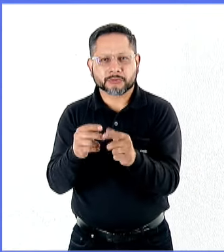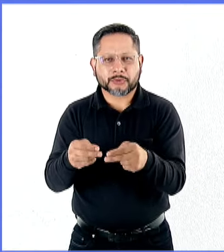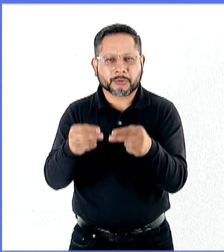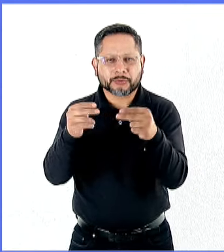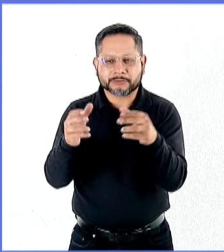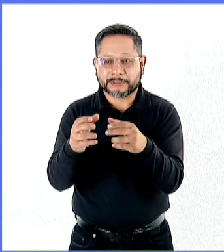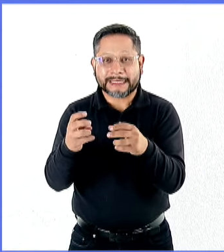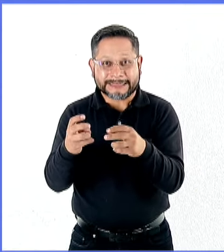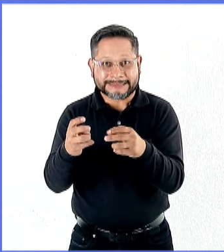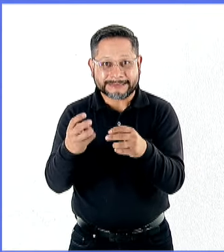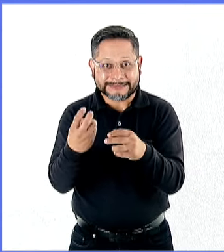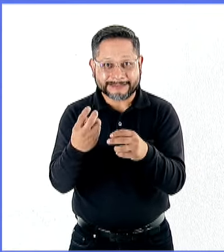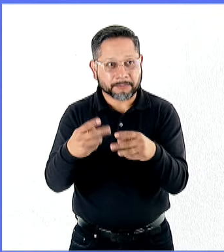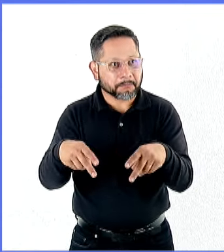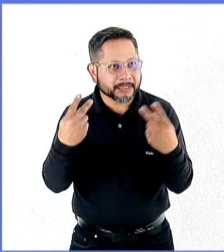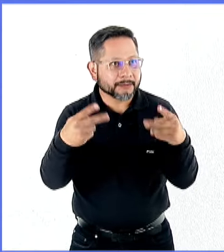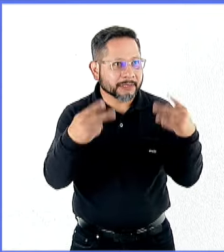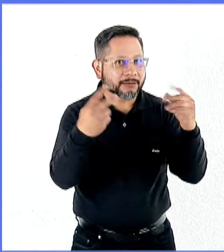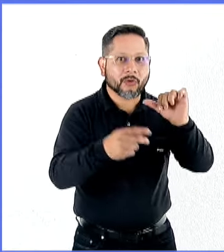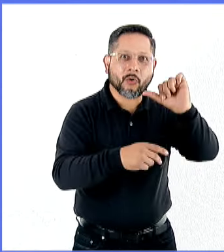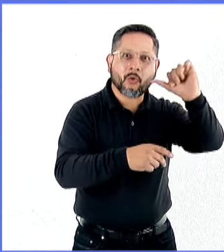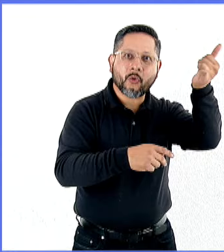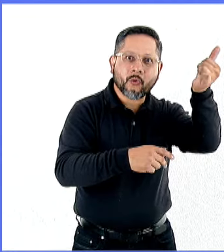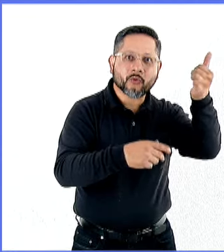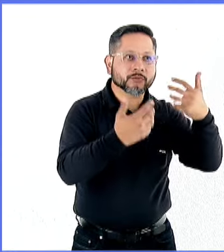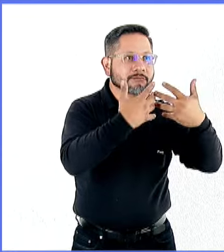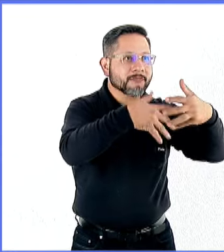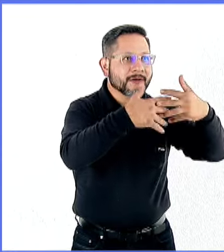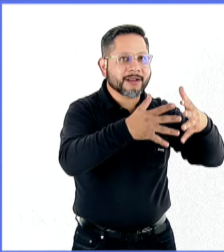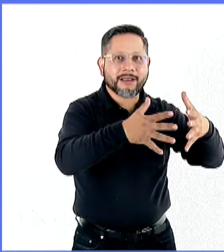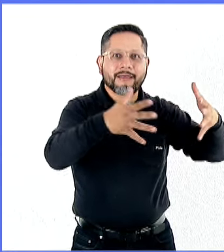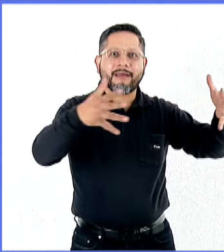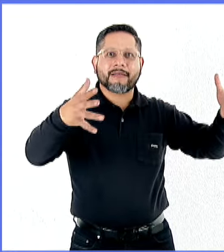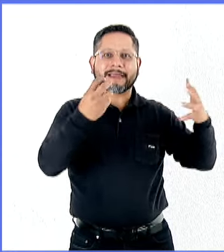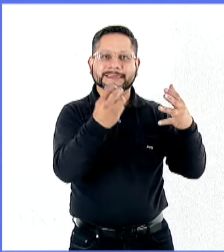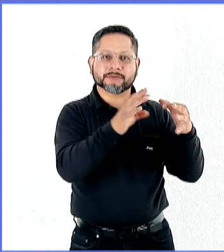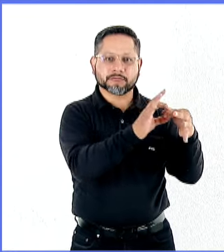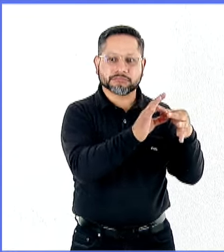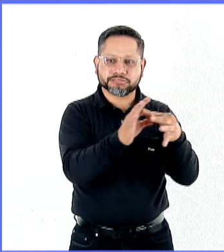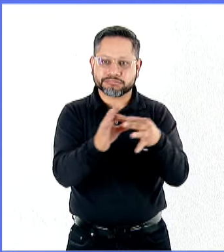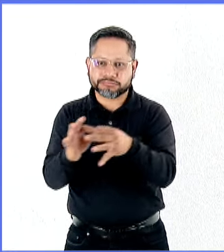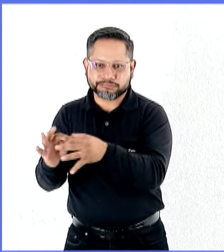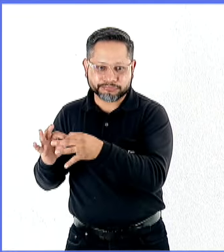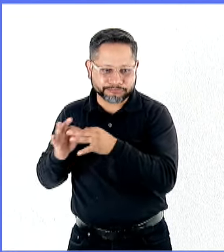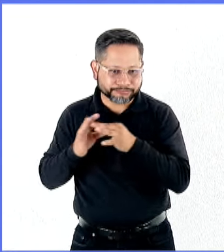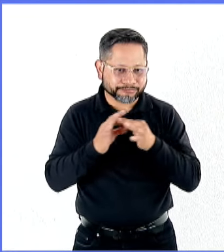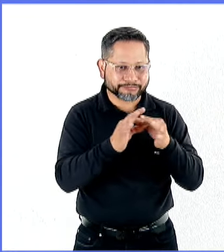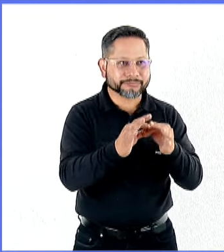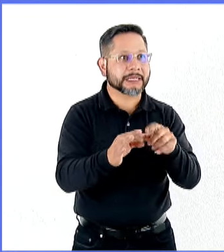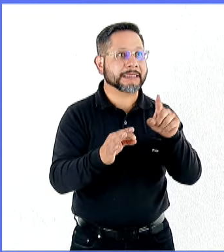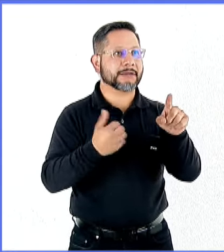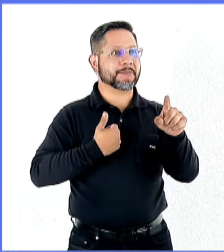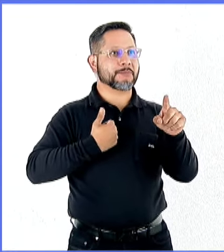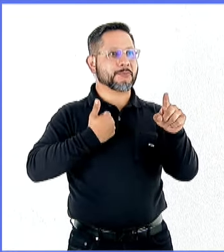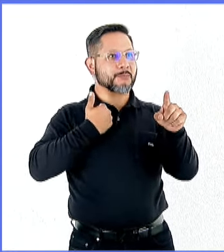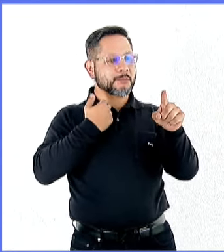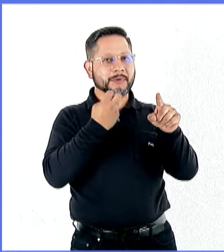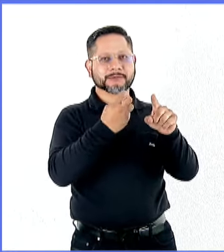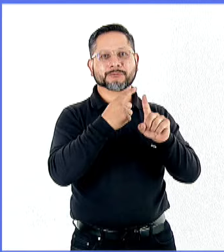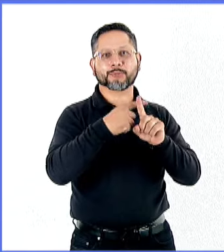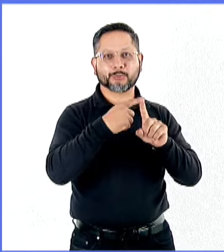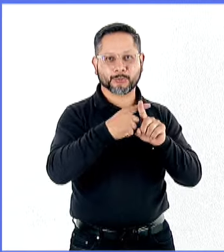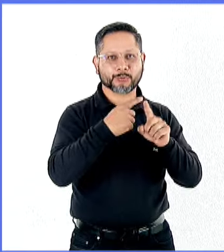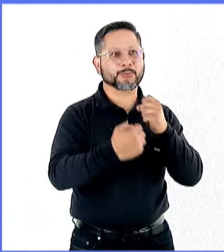sectores más exitosos. Esa podría ser una muy buena política industrial para aprovechar este impacto